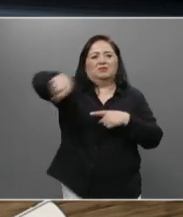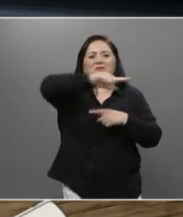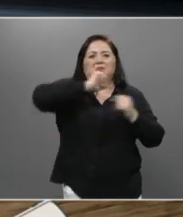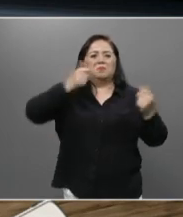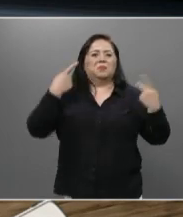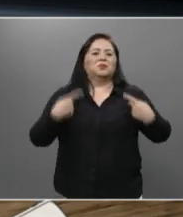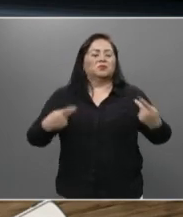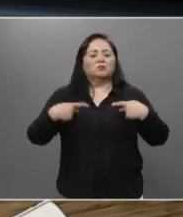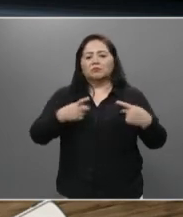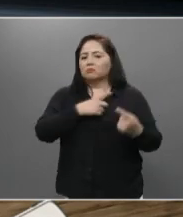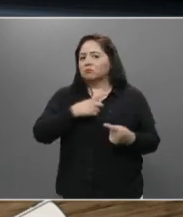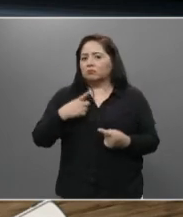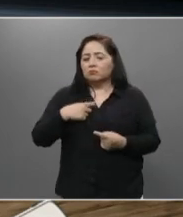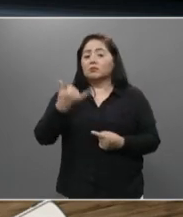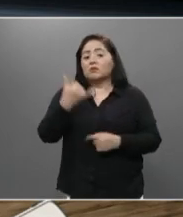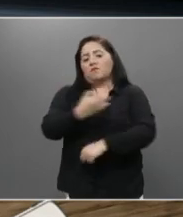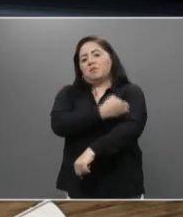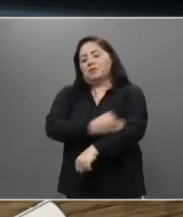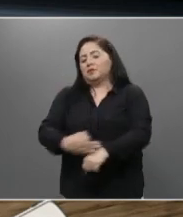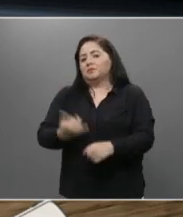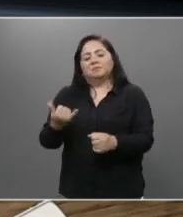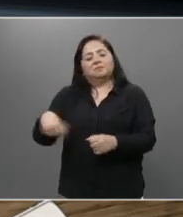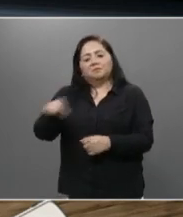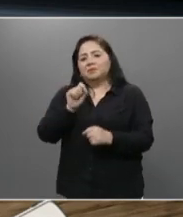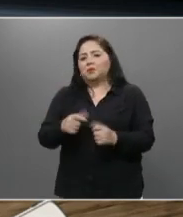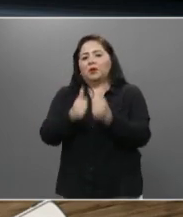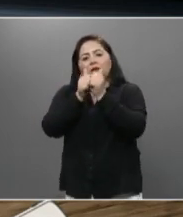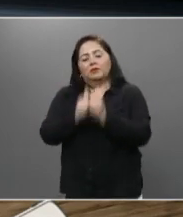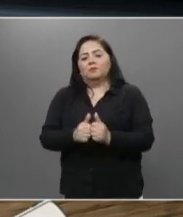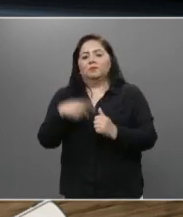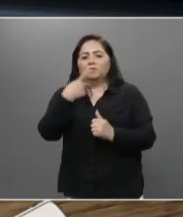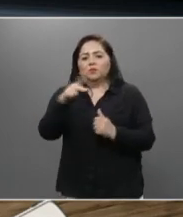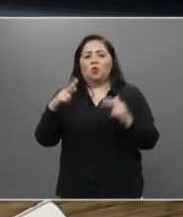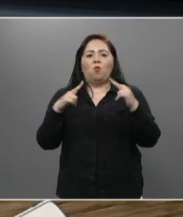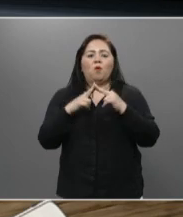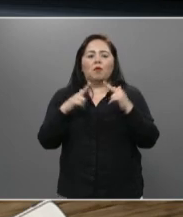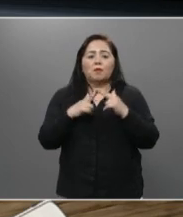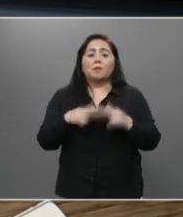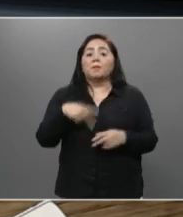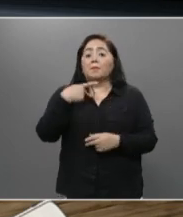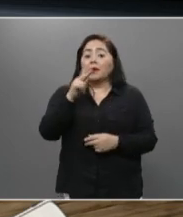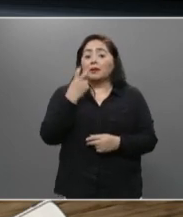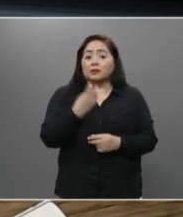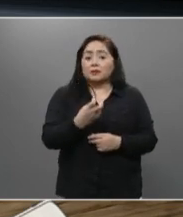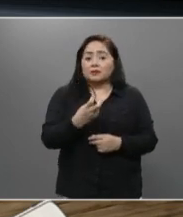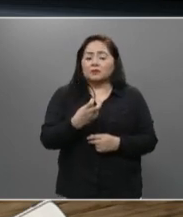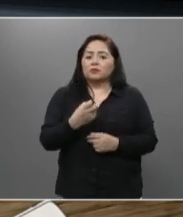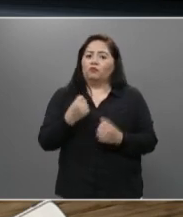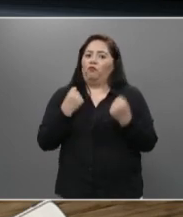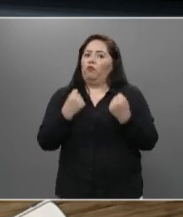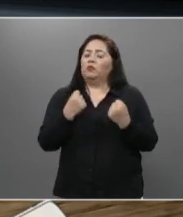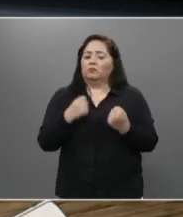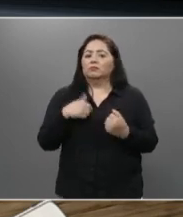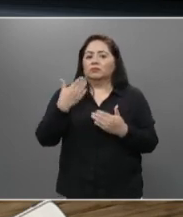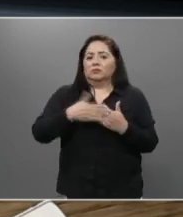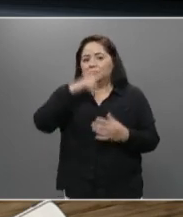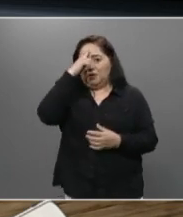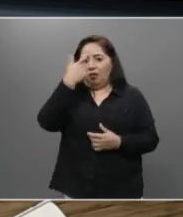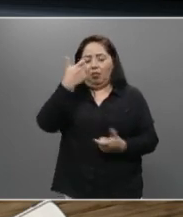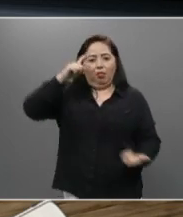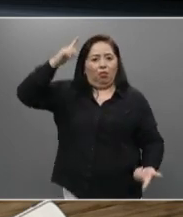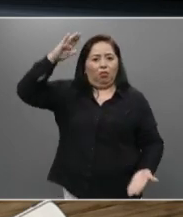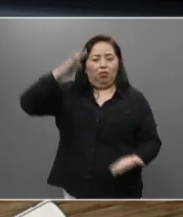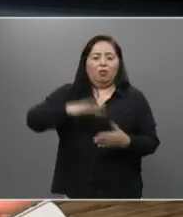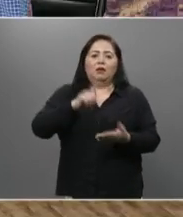resto de las personas y, pues, las familias quedarse en sus hogares. Pero esto le va a pegar durísimo a la